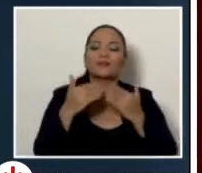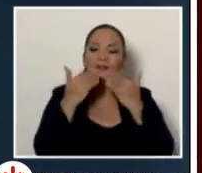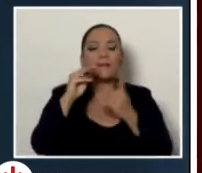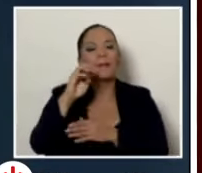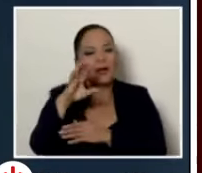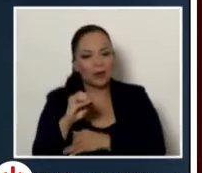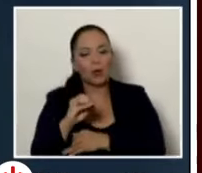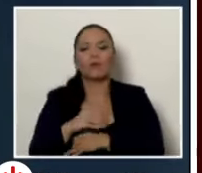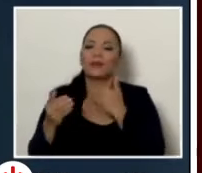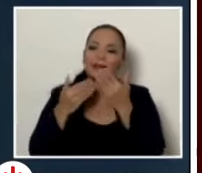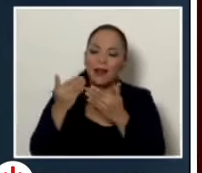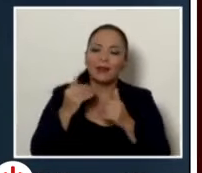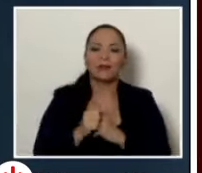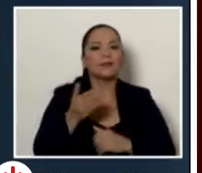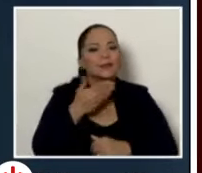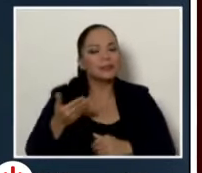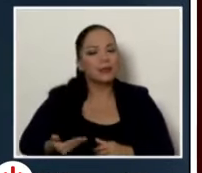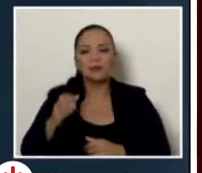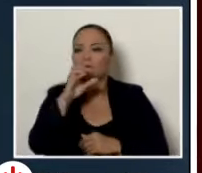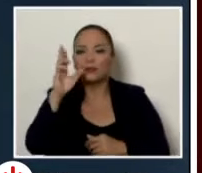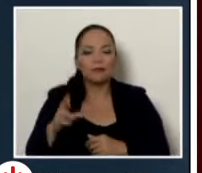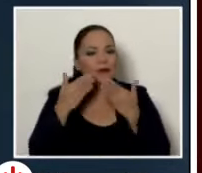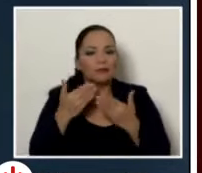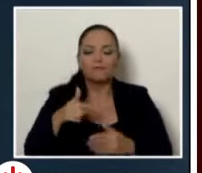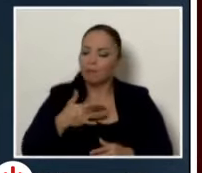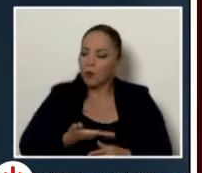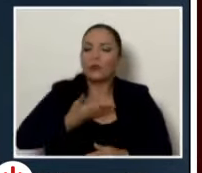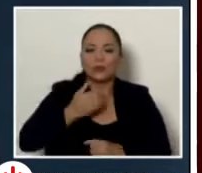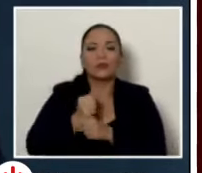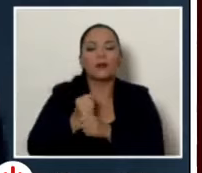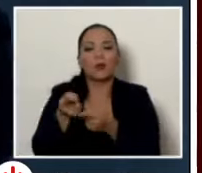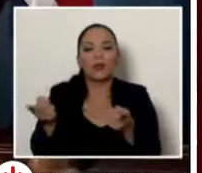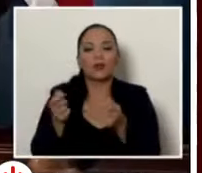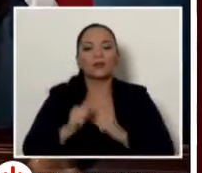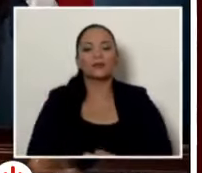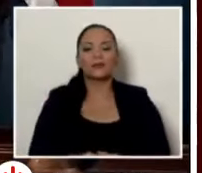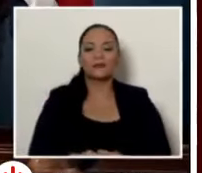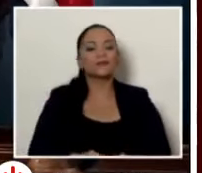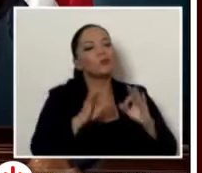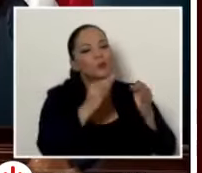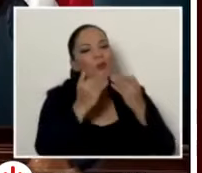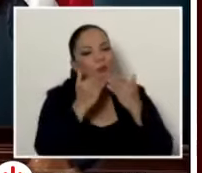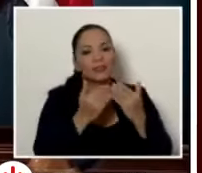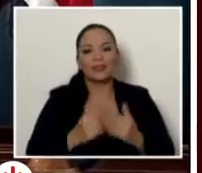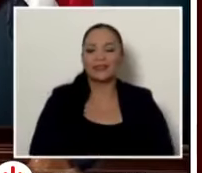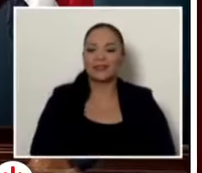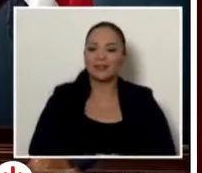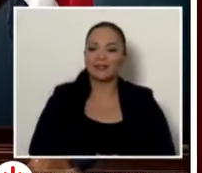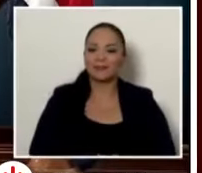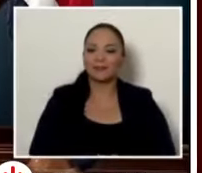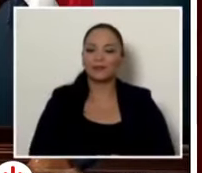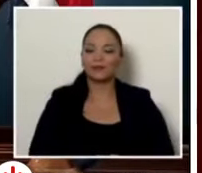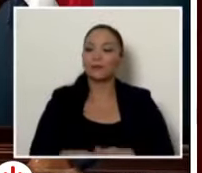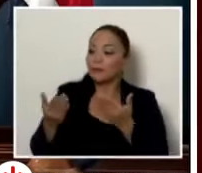a la Presidencia de la República, porque estamos muy orgullosos de trabajar con ellos. Muy bien, muchas gracias. Nos quedamos